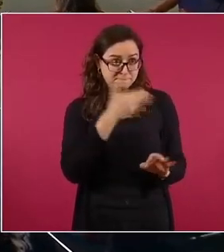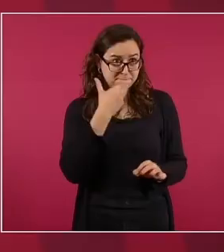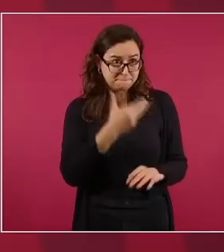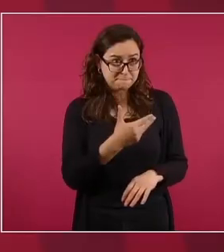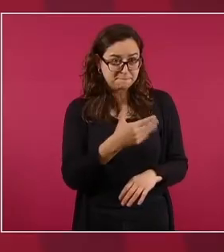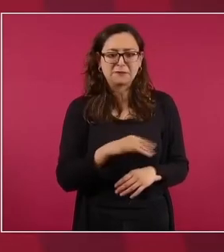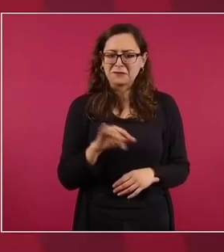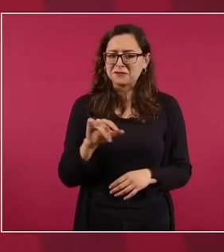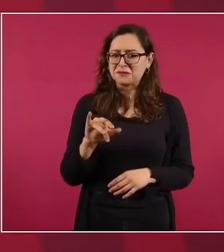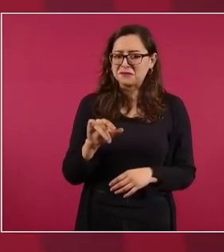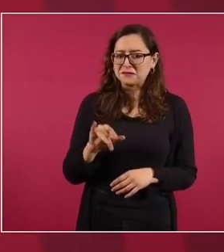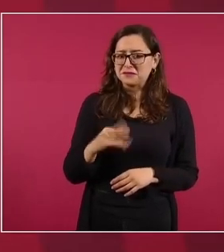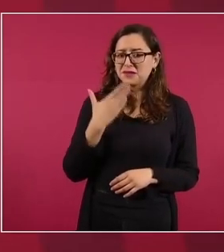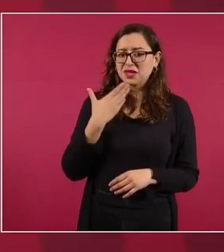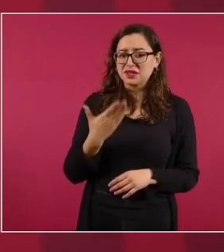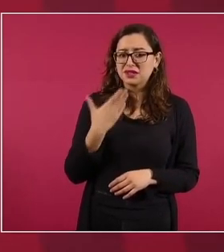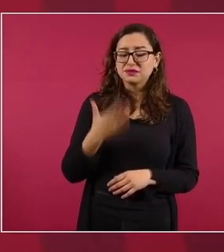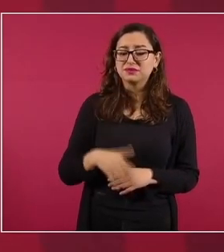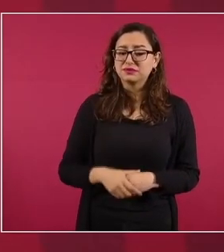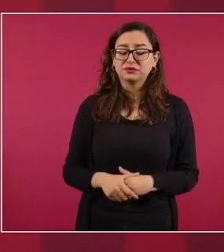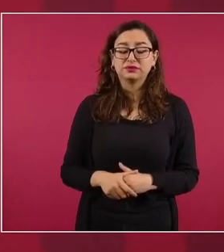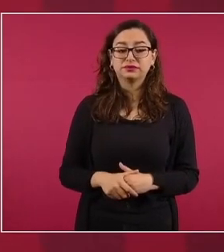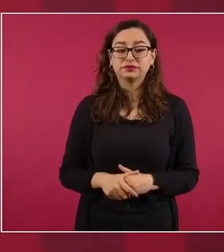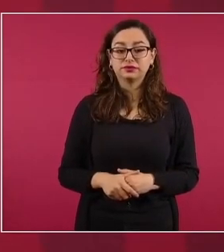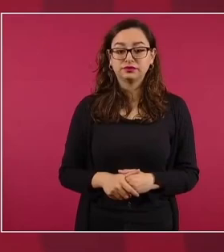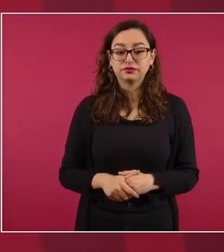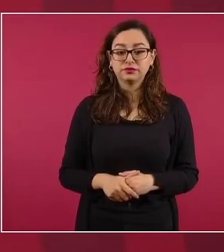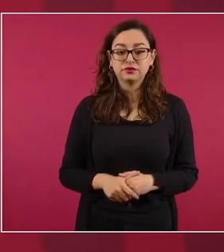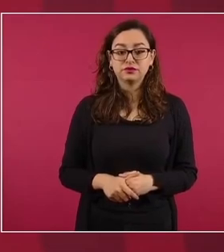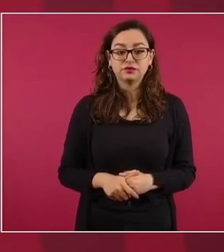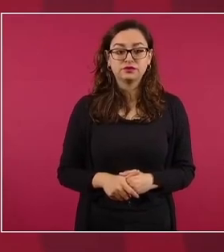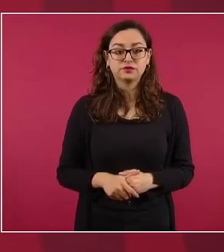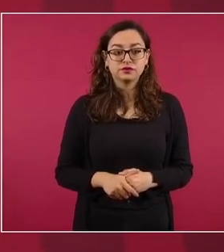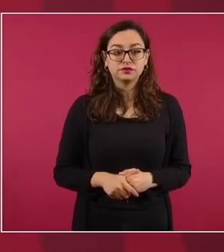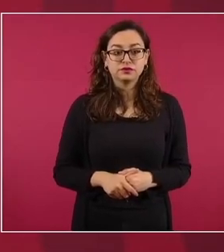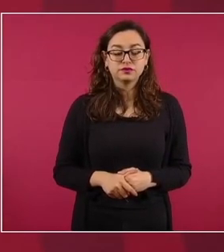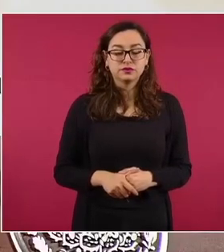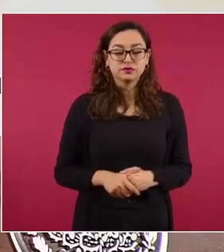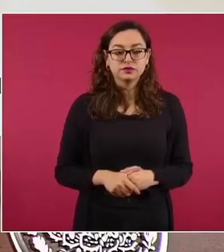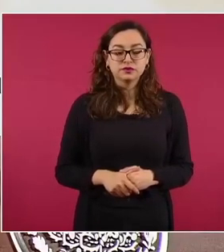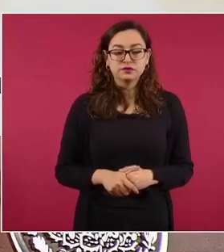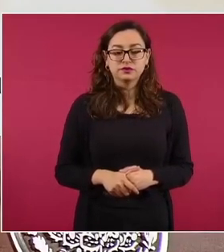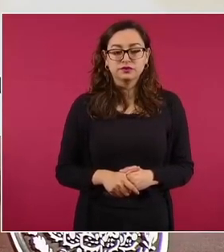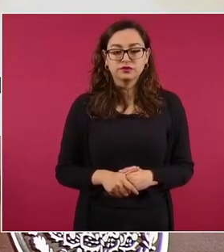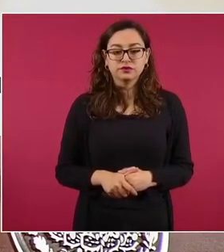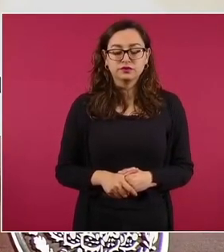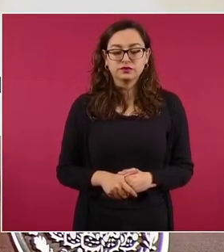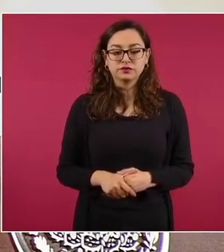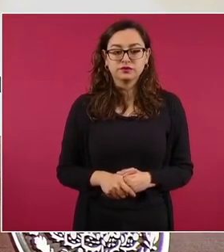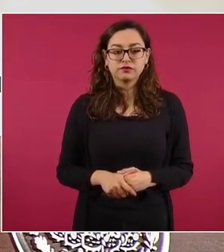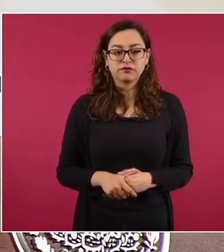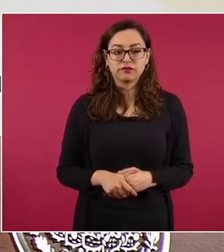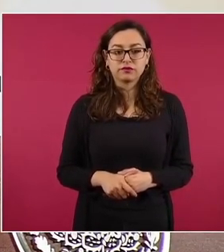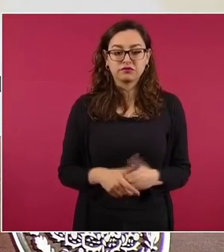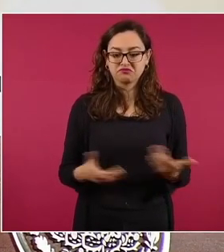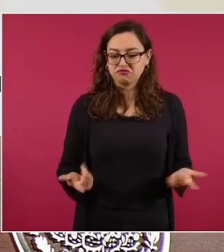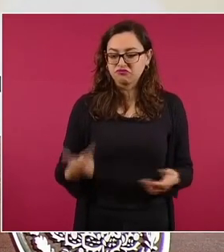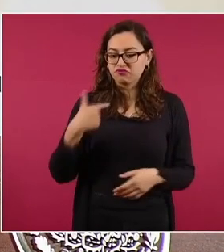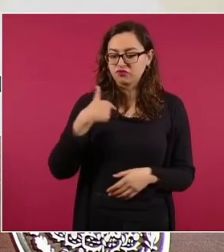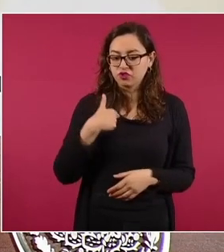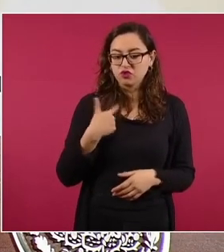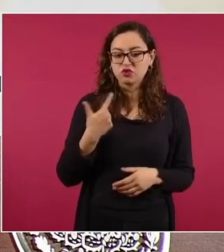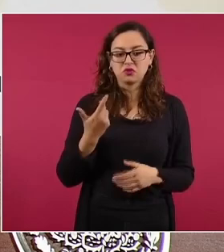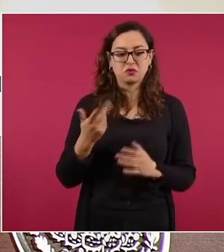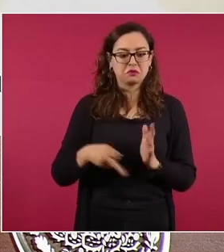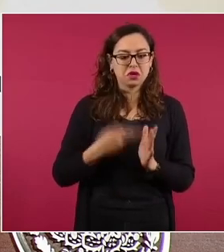pendiente, me reviso cada